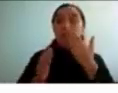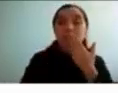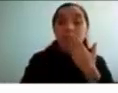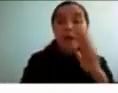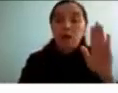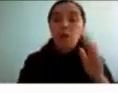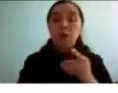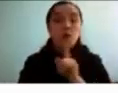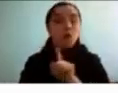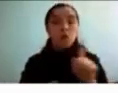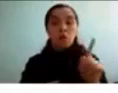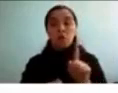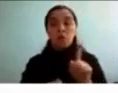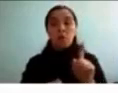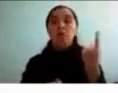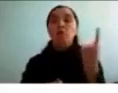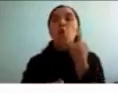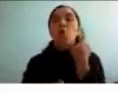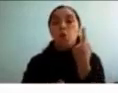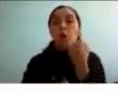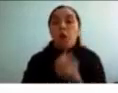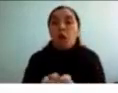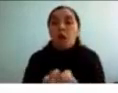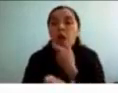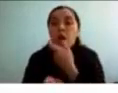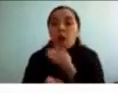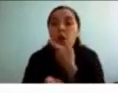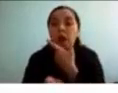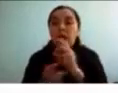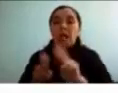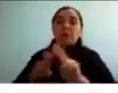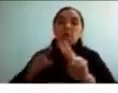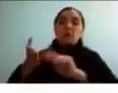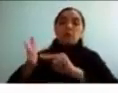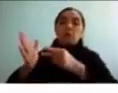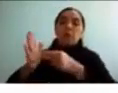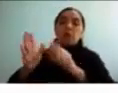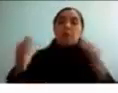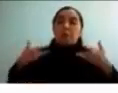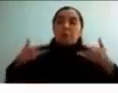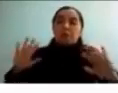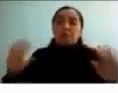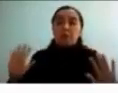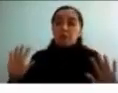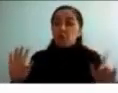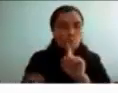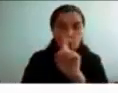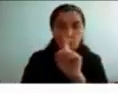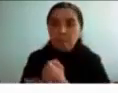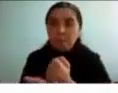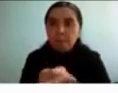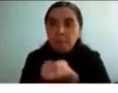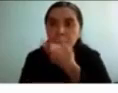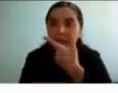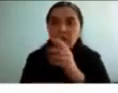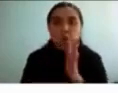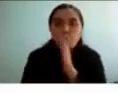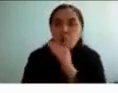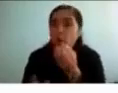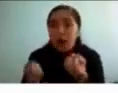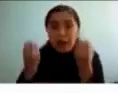utilizar como vía única porque la medicación no enseña es decir la medicación el momento en el que se termina